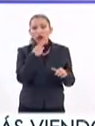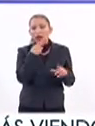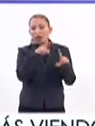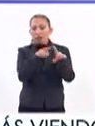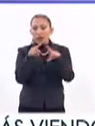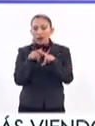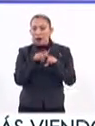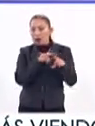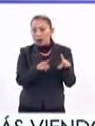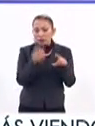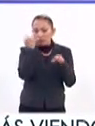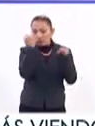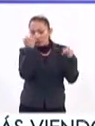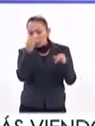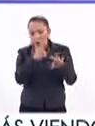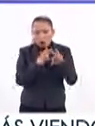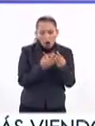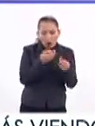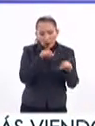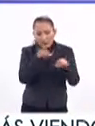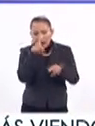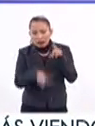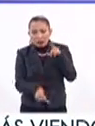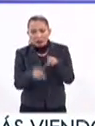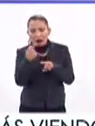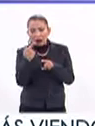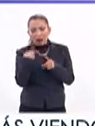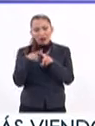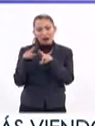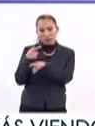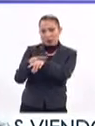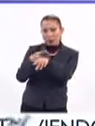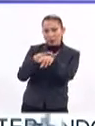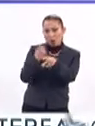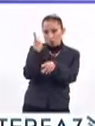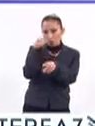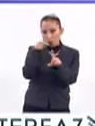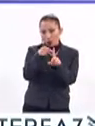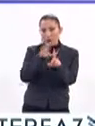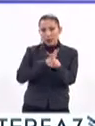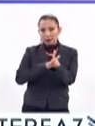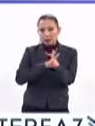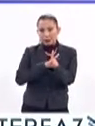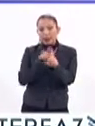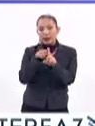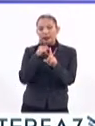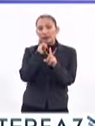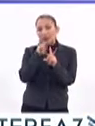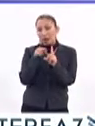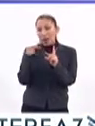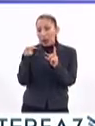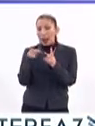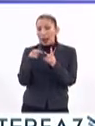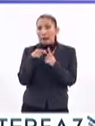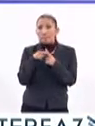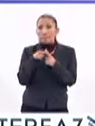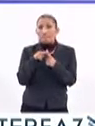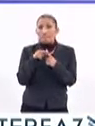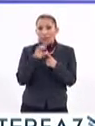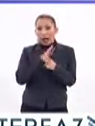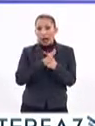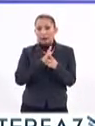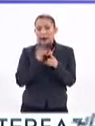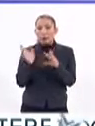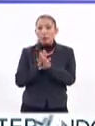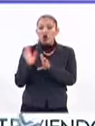utilizan diversas estrategias para abatir diferentes enfermedades, incluido el cáncer, en este caso particular, el